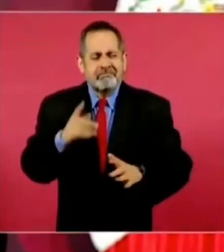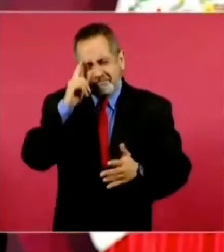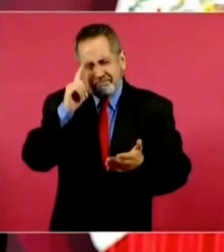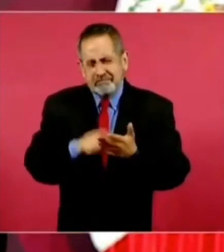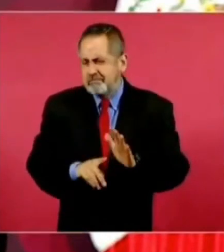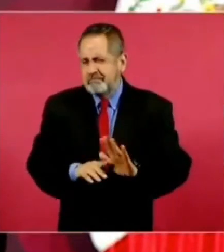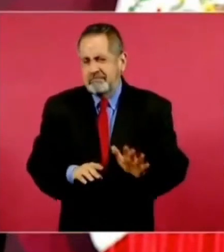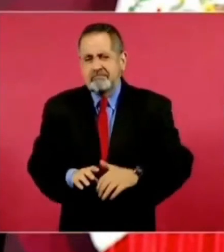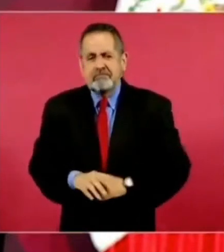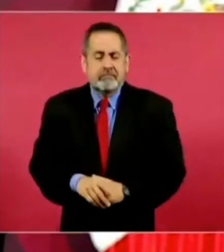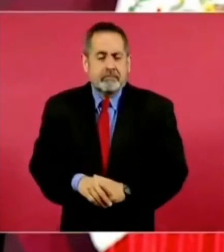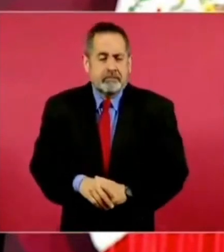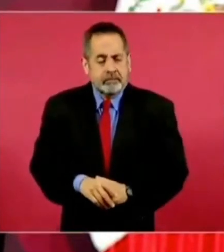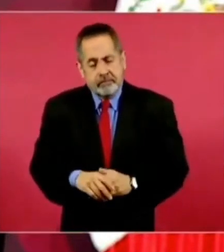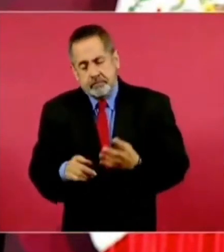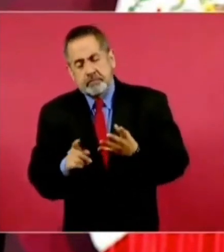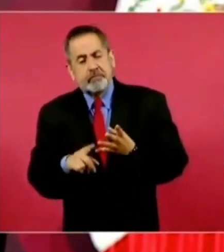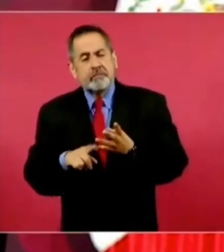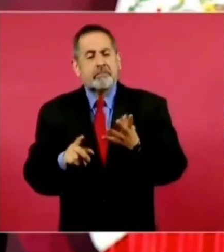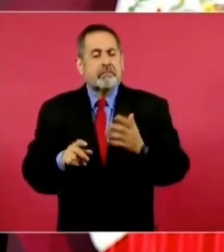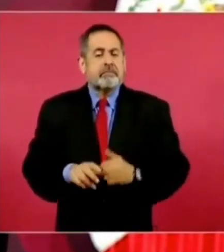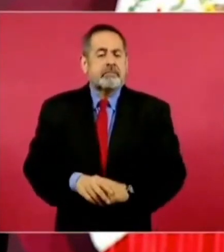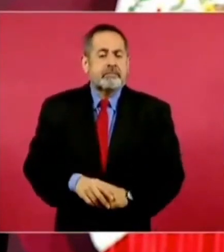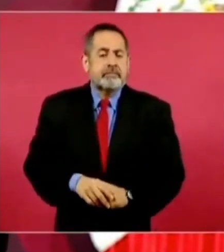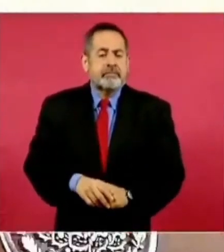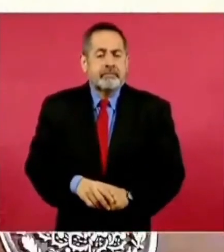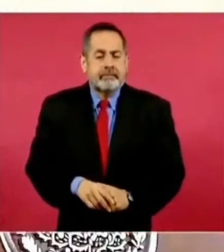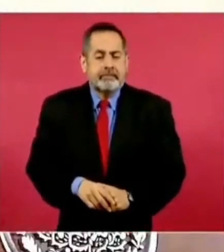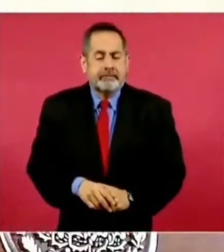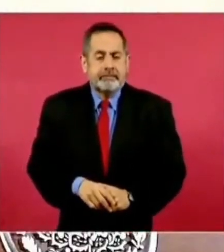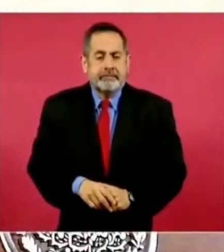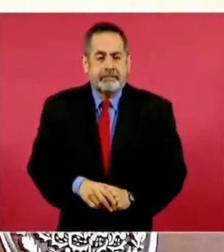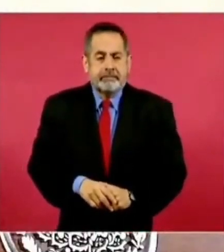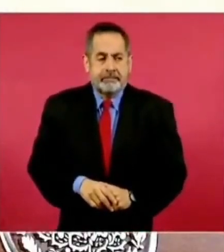lo otro es que